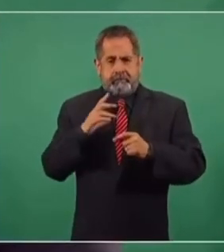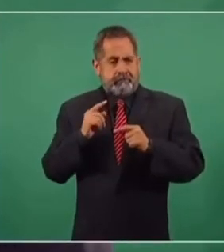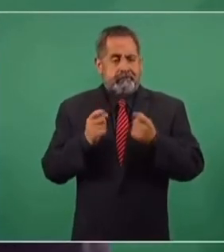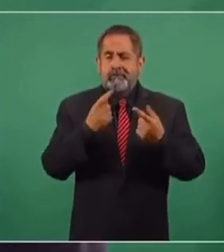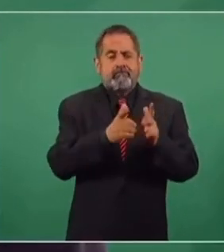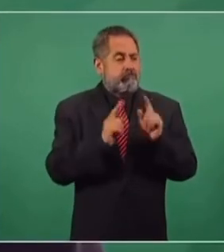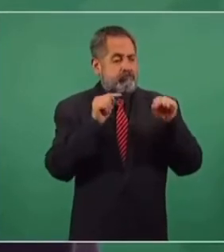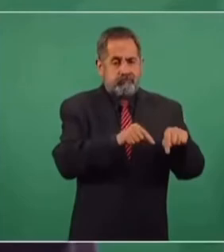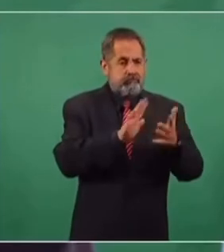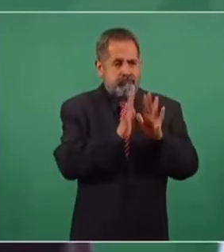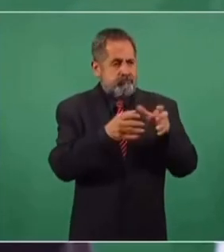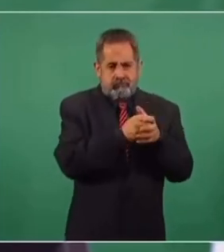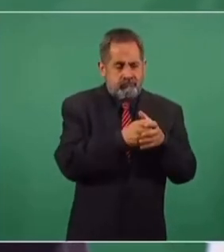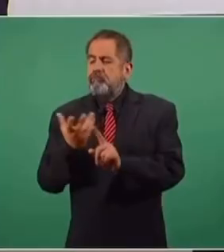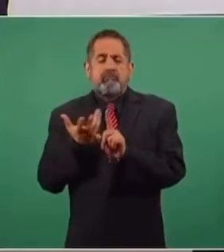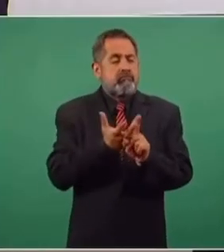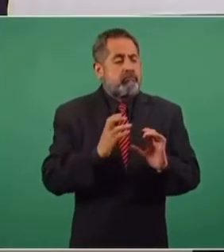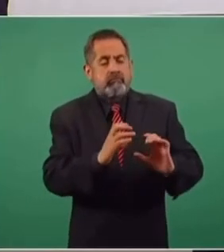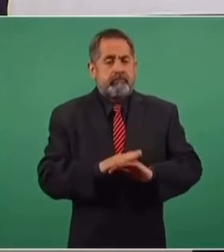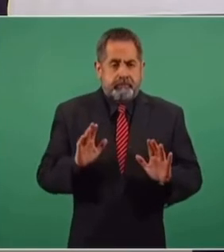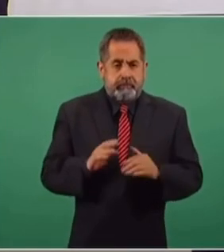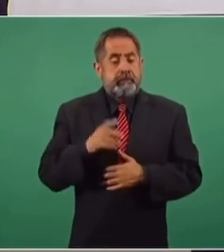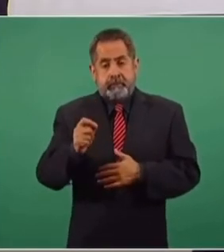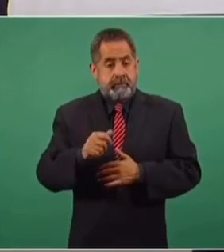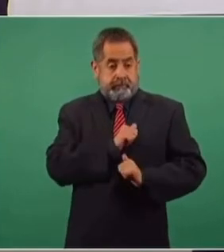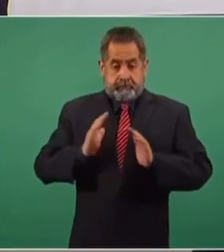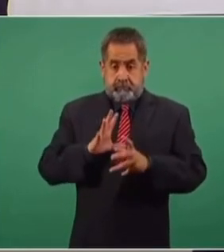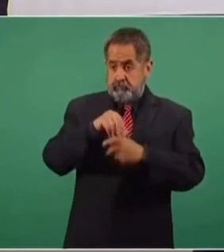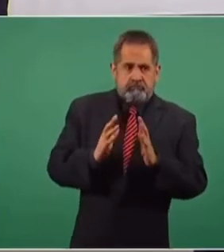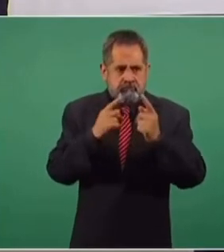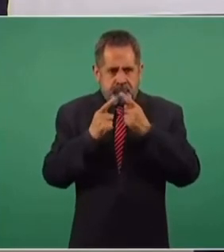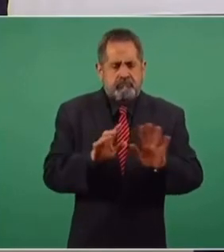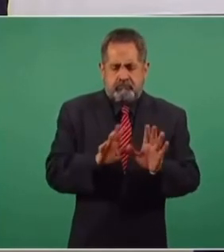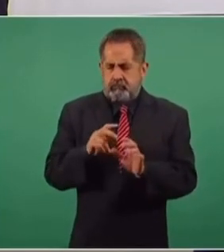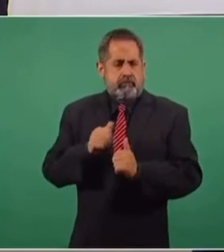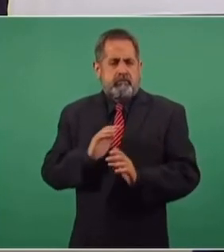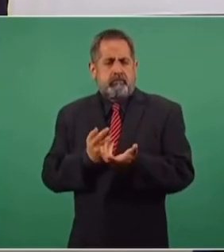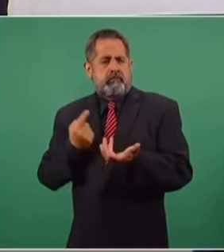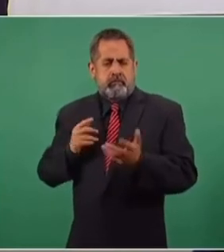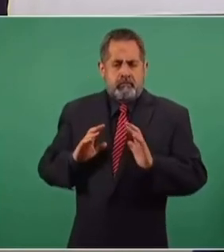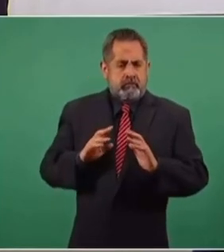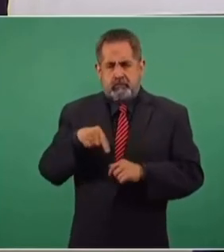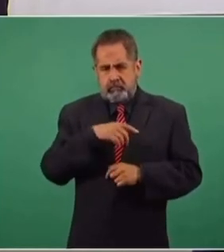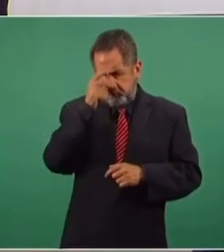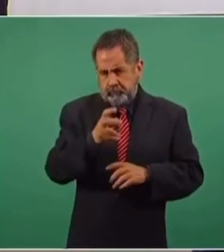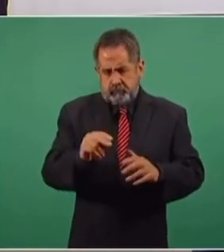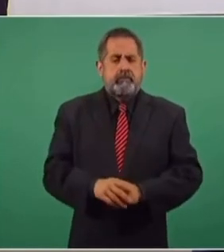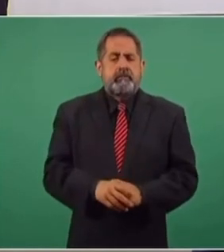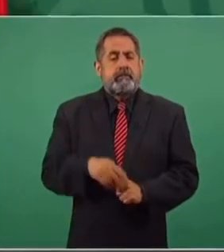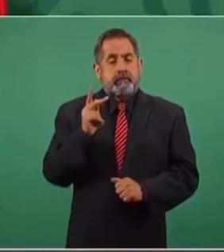grupos de la delincuencia organizada. El ejército no participó, no está de acuerdo en estas acciones.